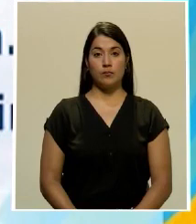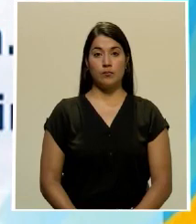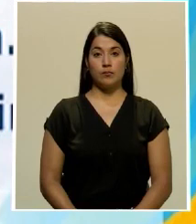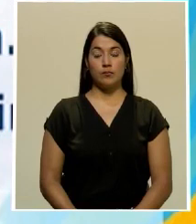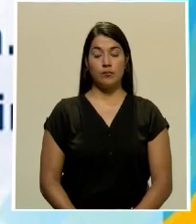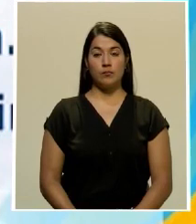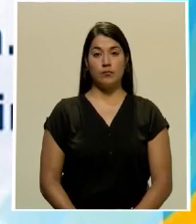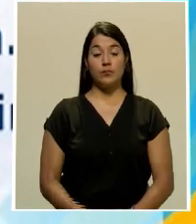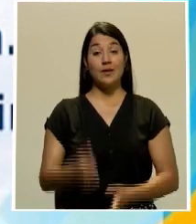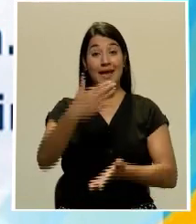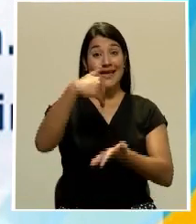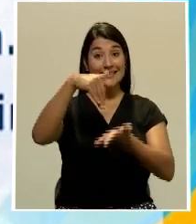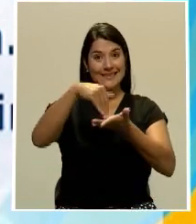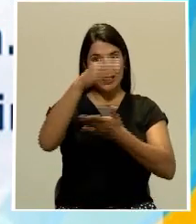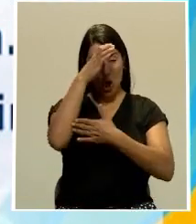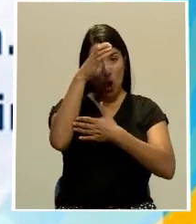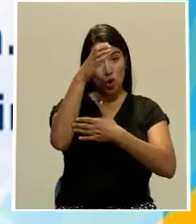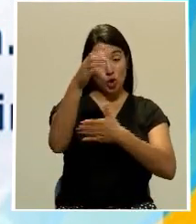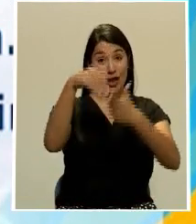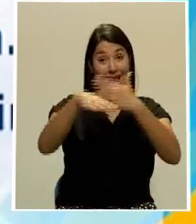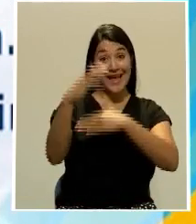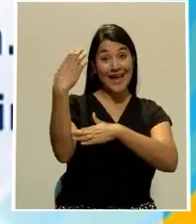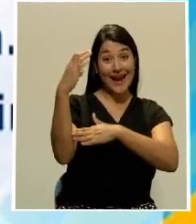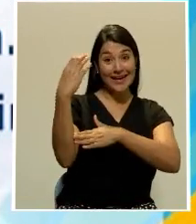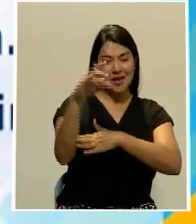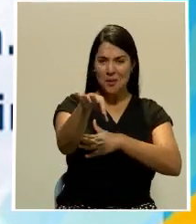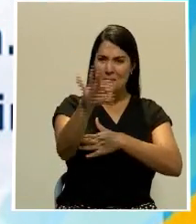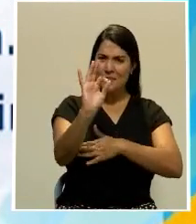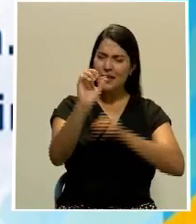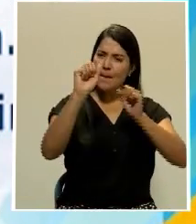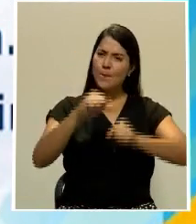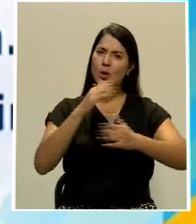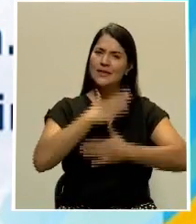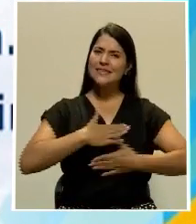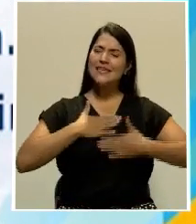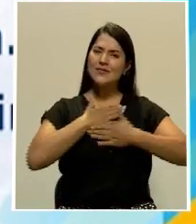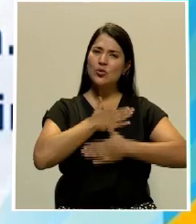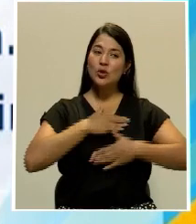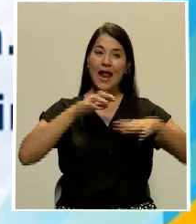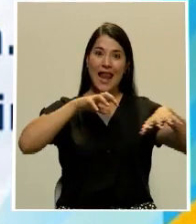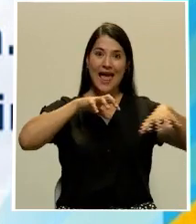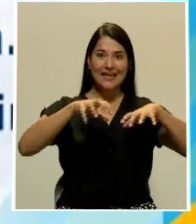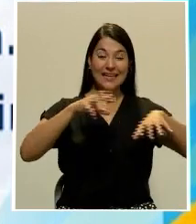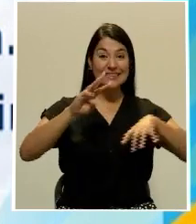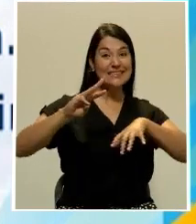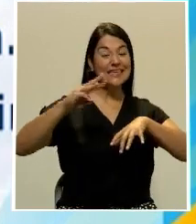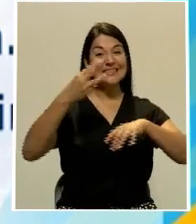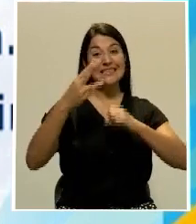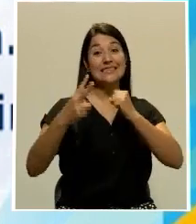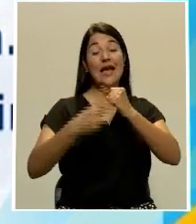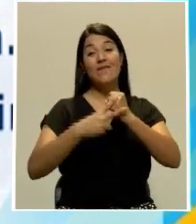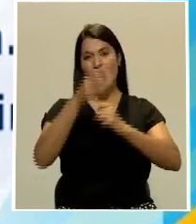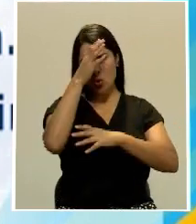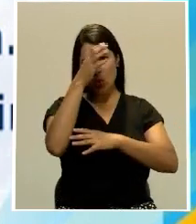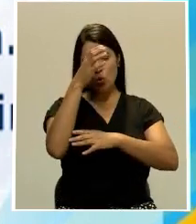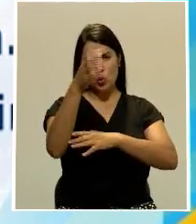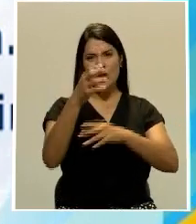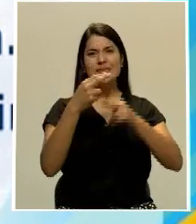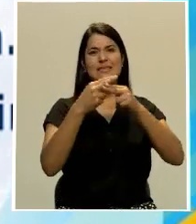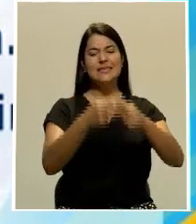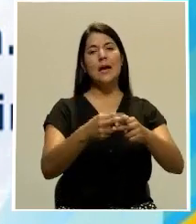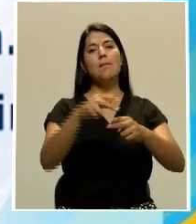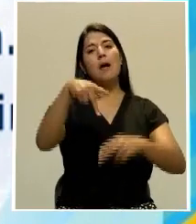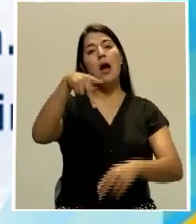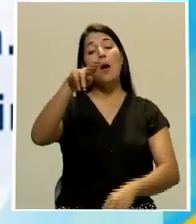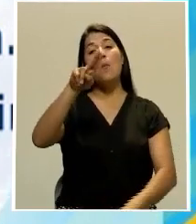El Centro de la Cultura Cartaginesa lo invita a disfrutar de la programación de la Sexta Jornada Cultural La Puebla de